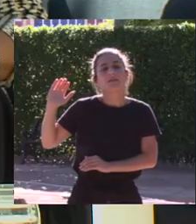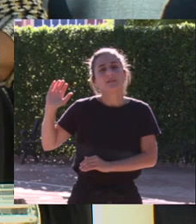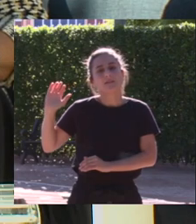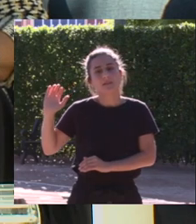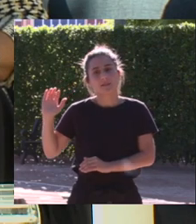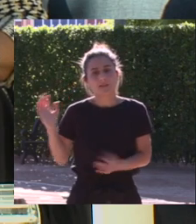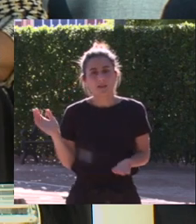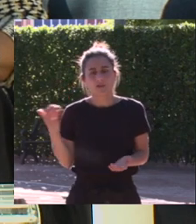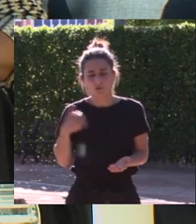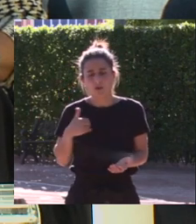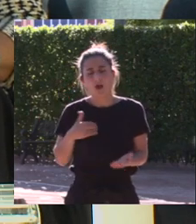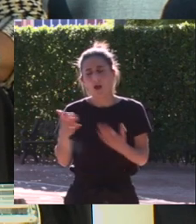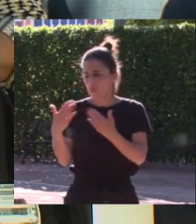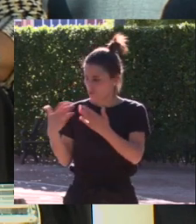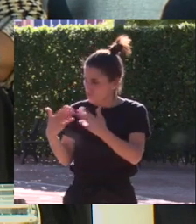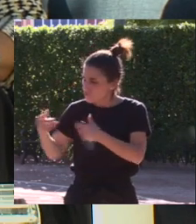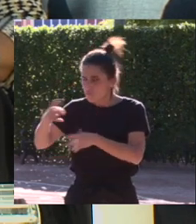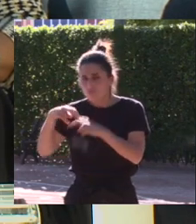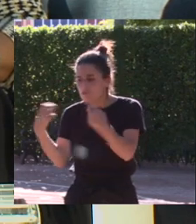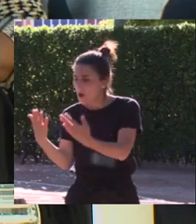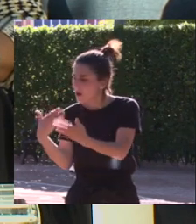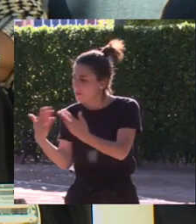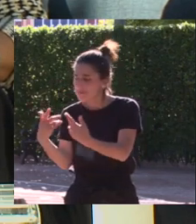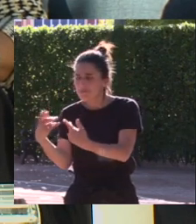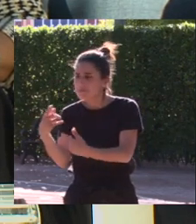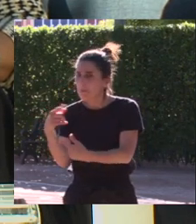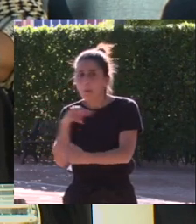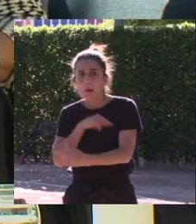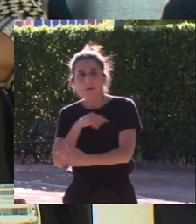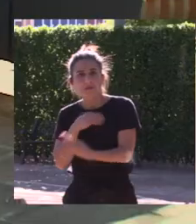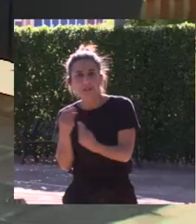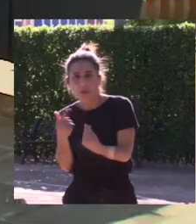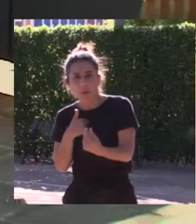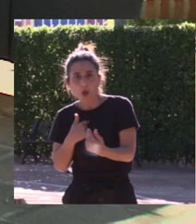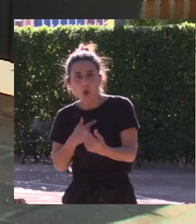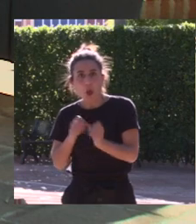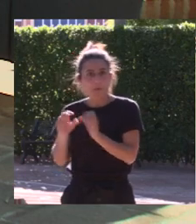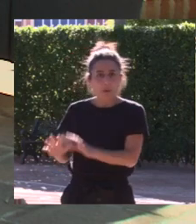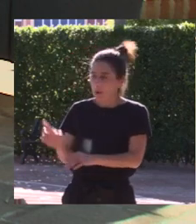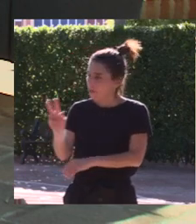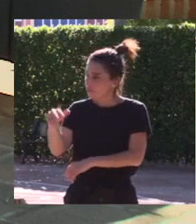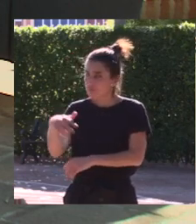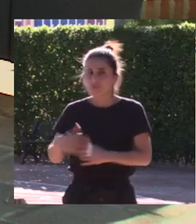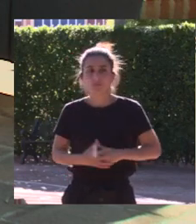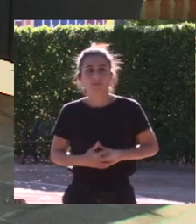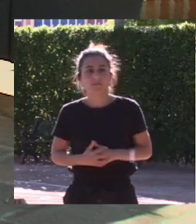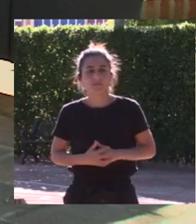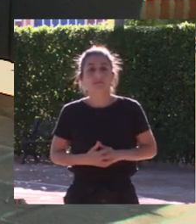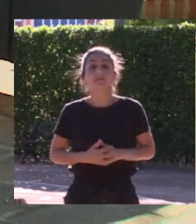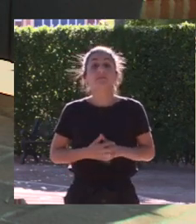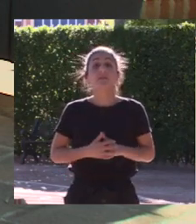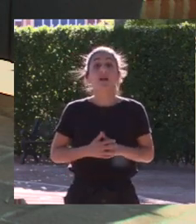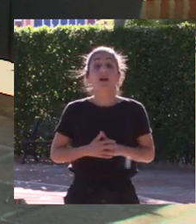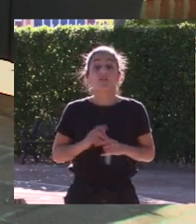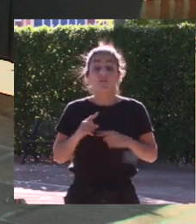yo lo he hablado muchas veces con ellos y ellos no tienen ninguna sensación de que yo no estaba la familia descendiente el